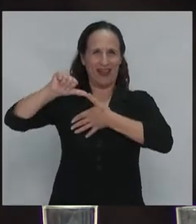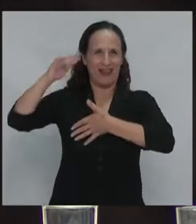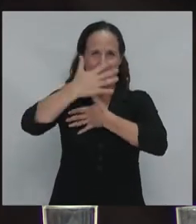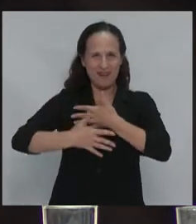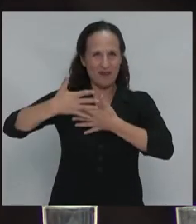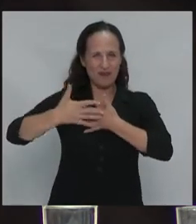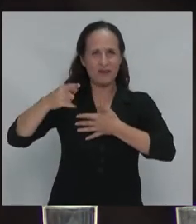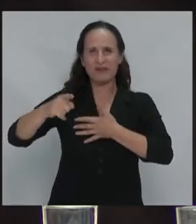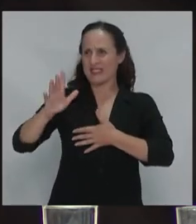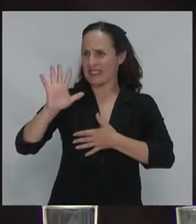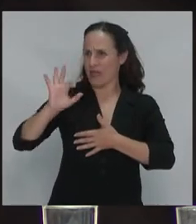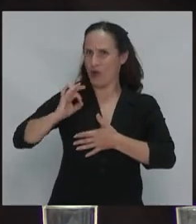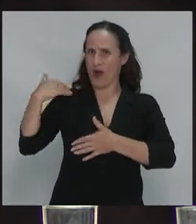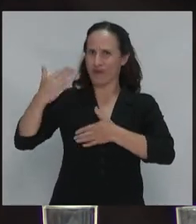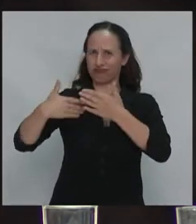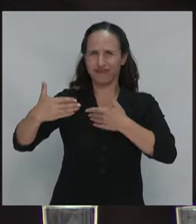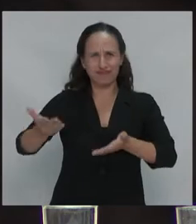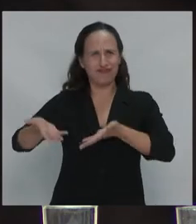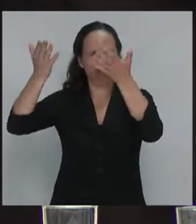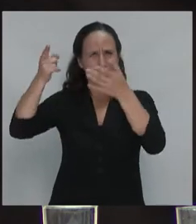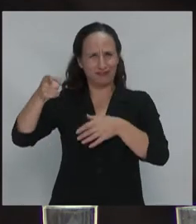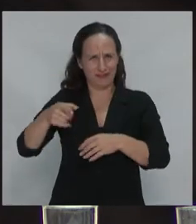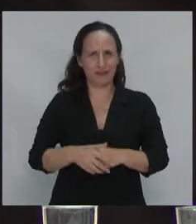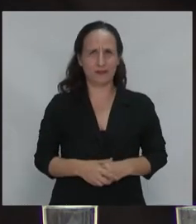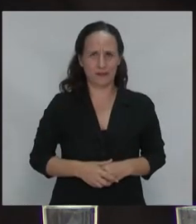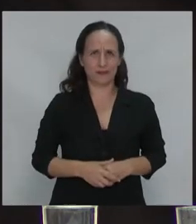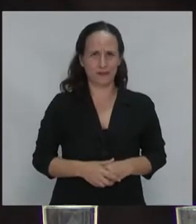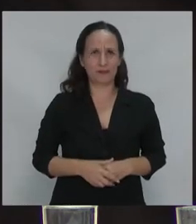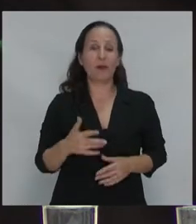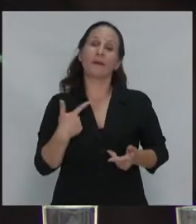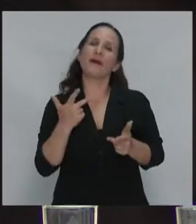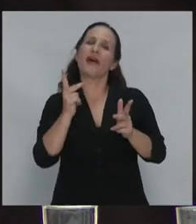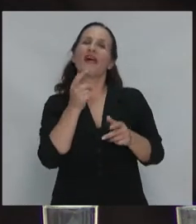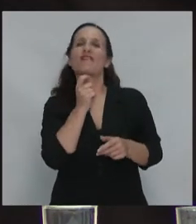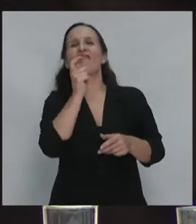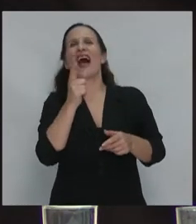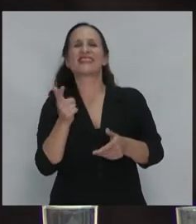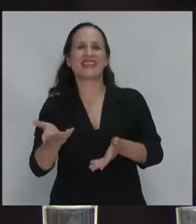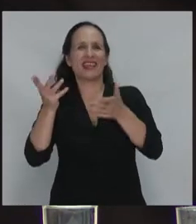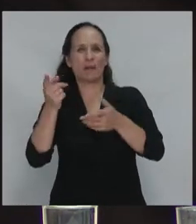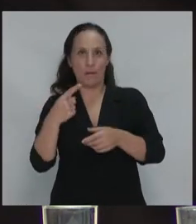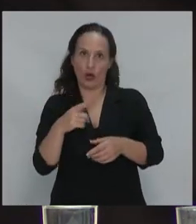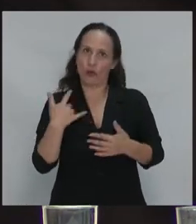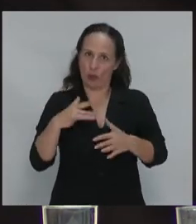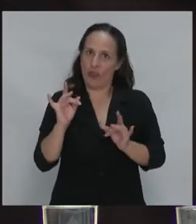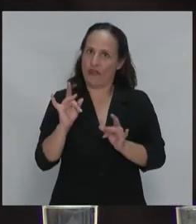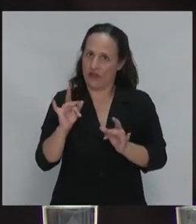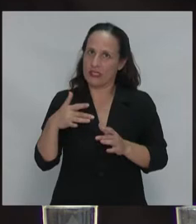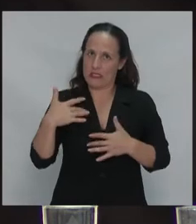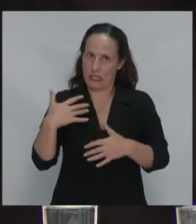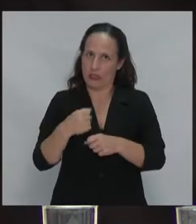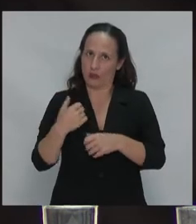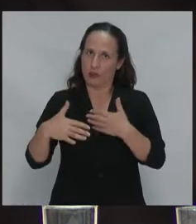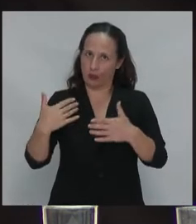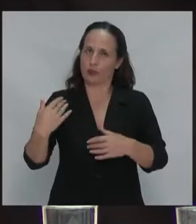durante los últimos cinco años que no se dice fácil pero que tiene mucha complejidad sin